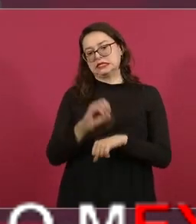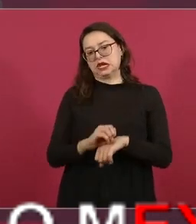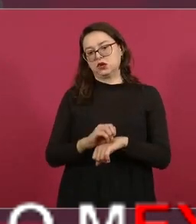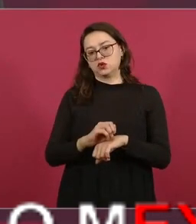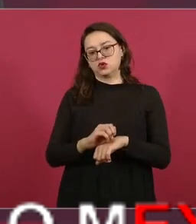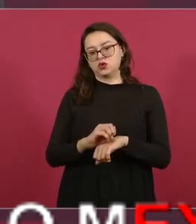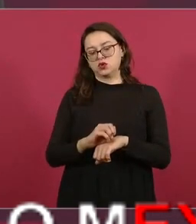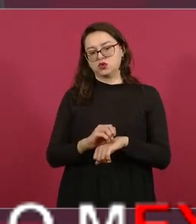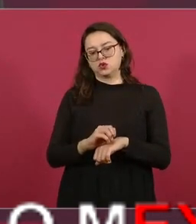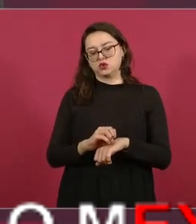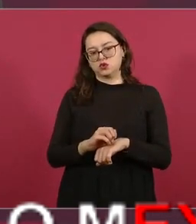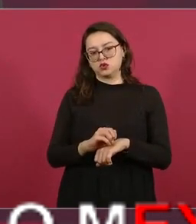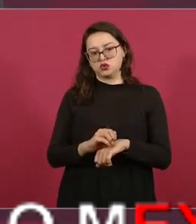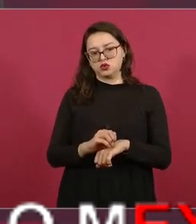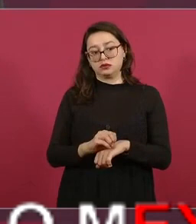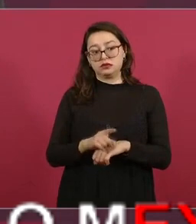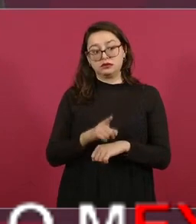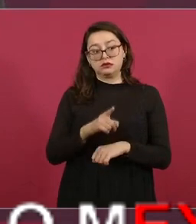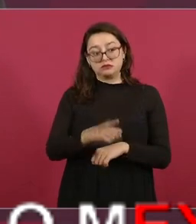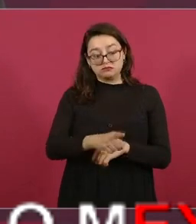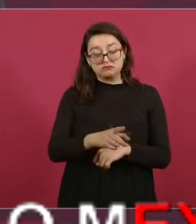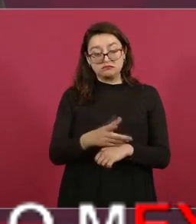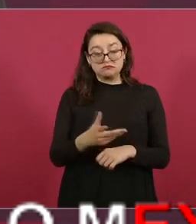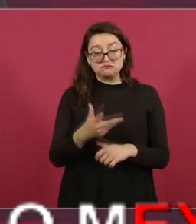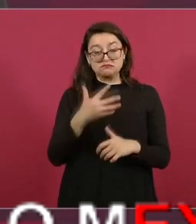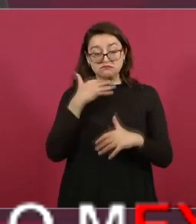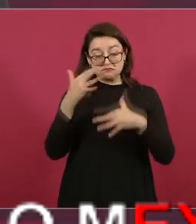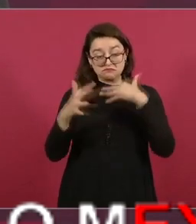ni un paso atrás